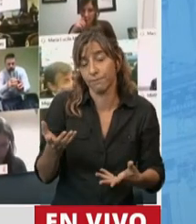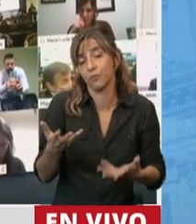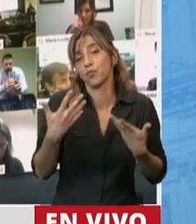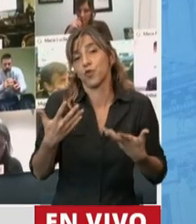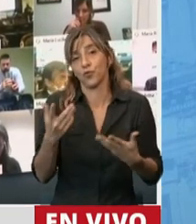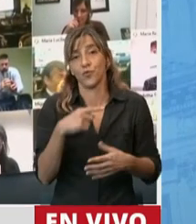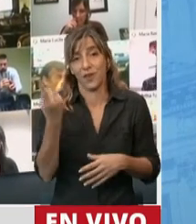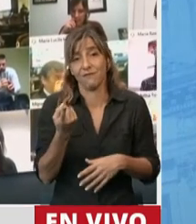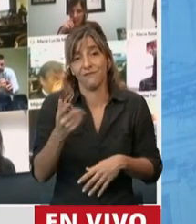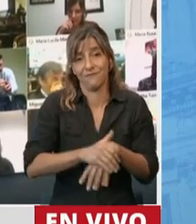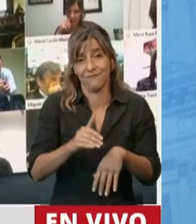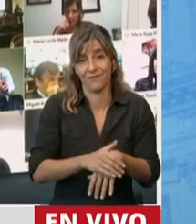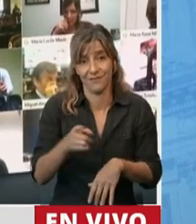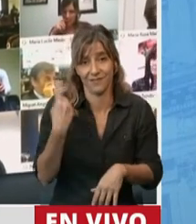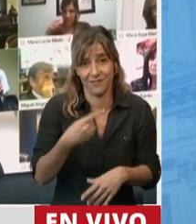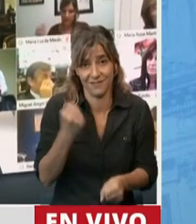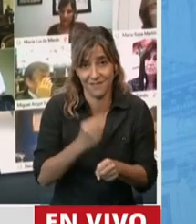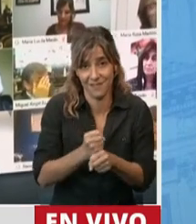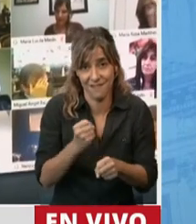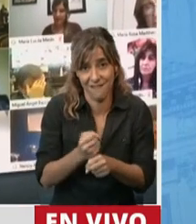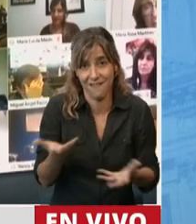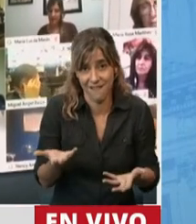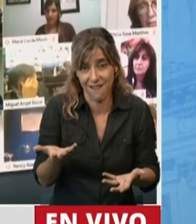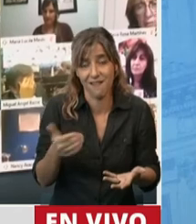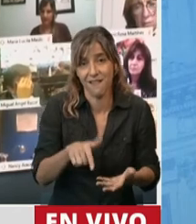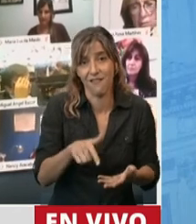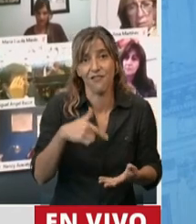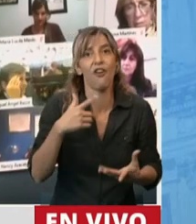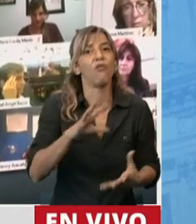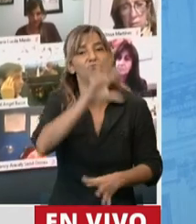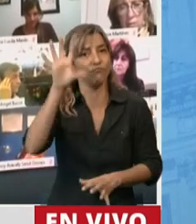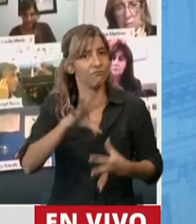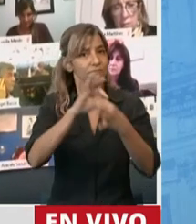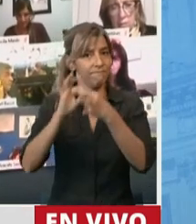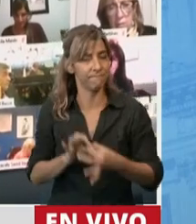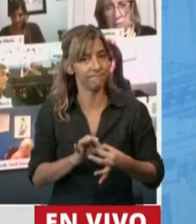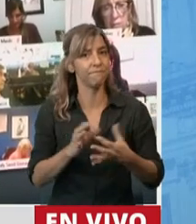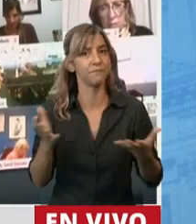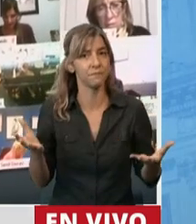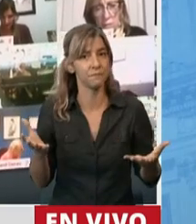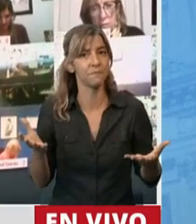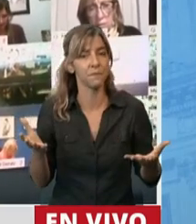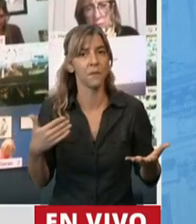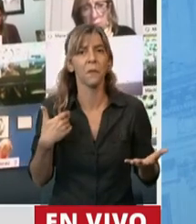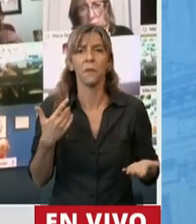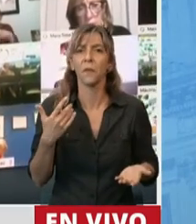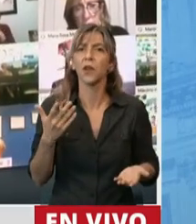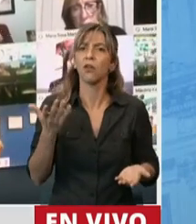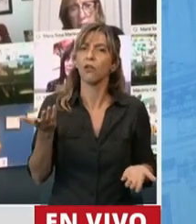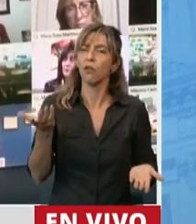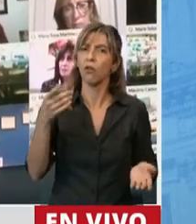Y para que se vea que no es un tema solamente teórico,